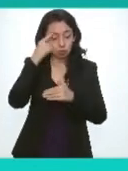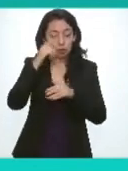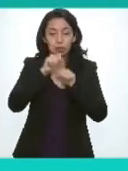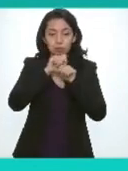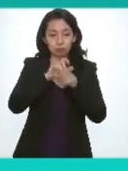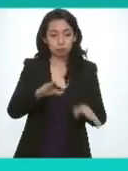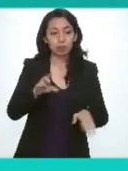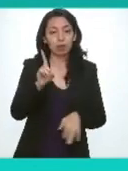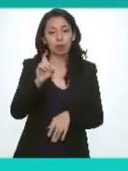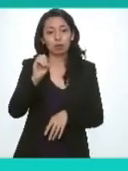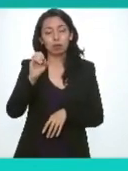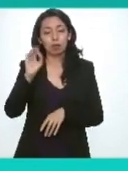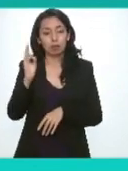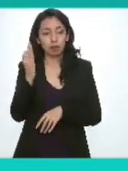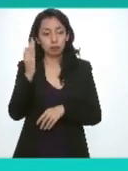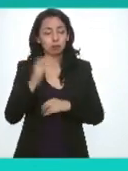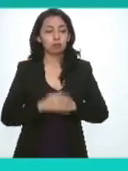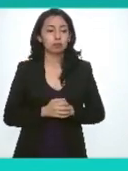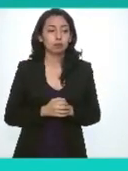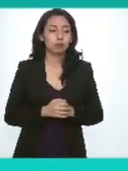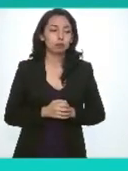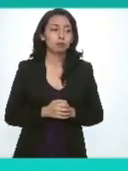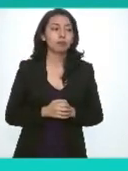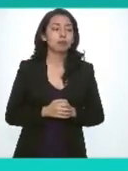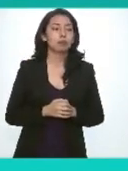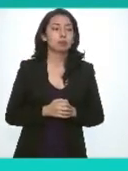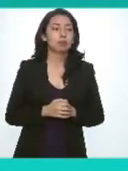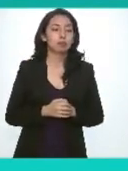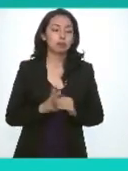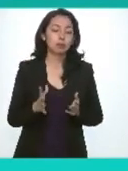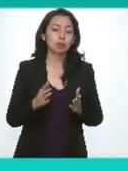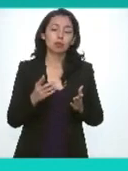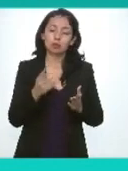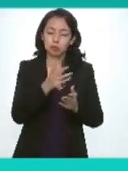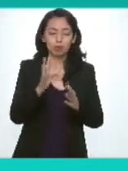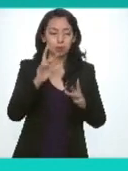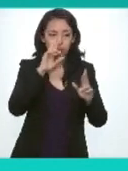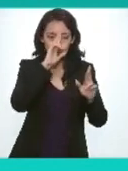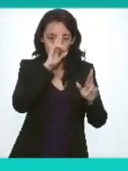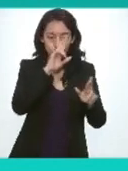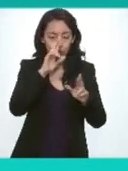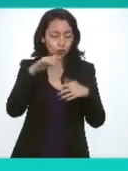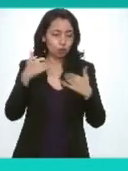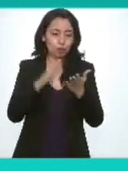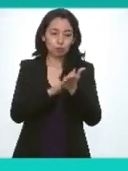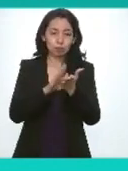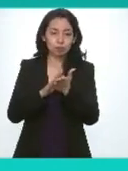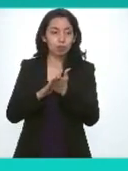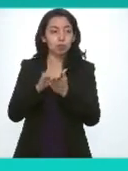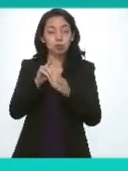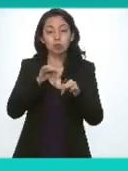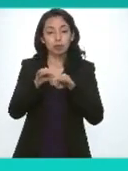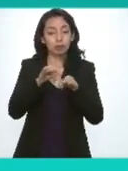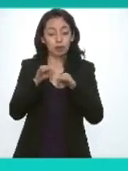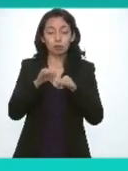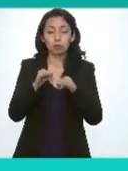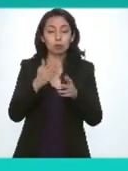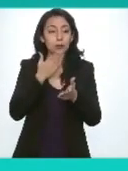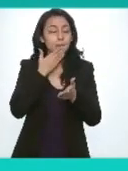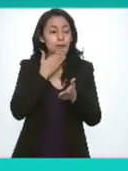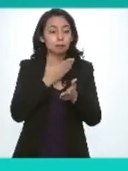oficial de la federación reconocemos nuevamente el arduo trabajo de esta comisión de protección de datos